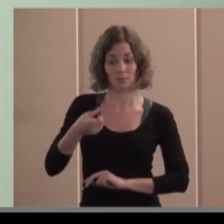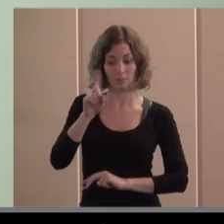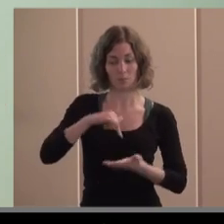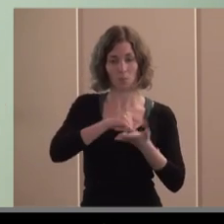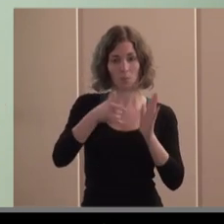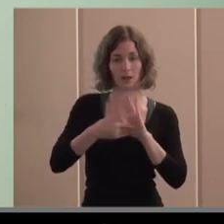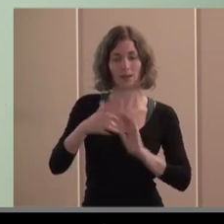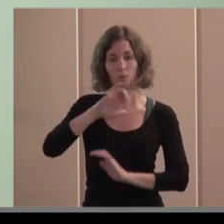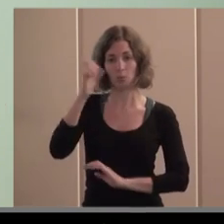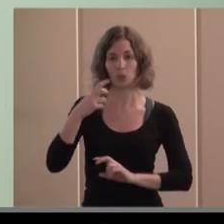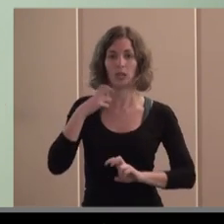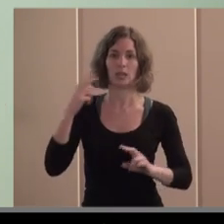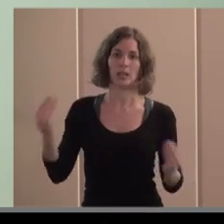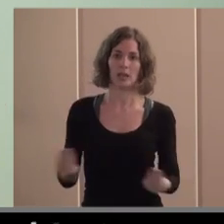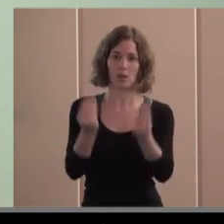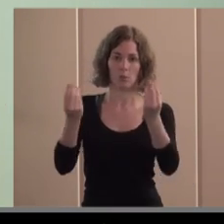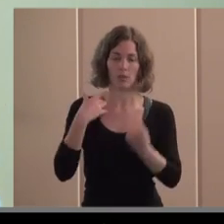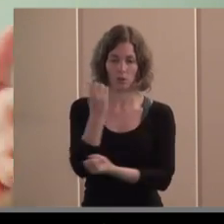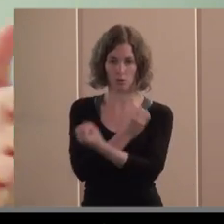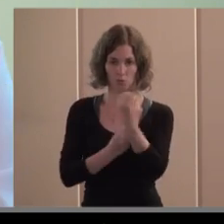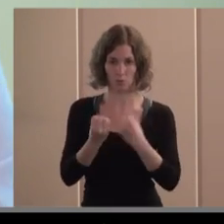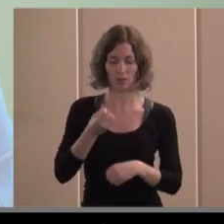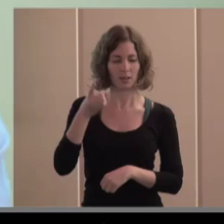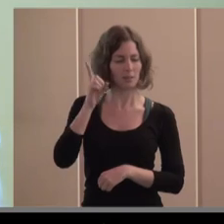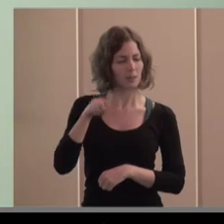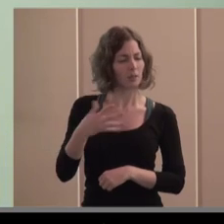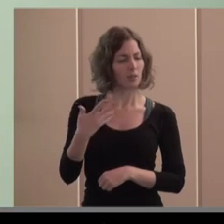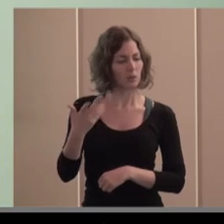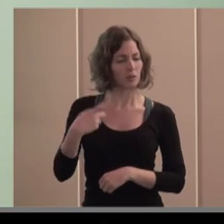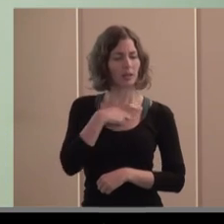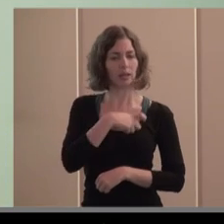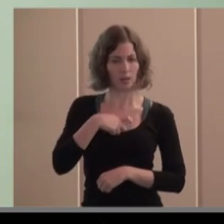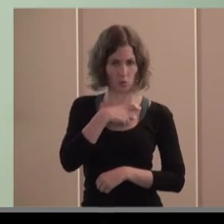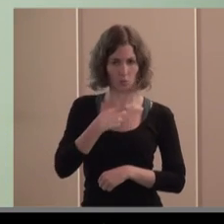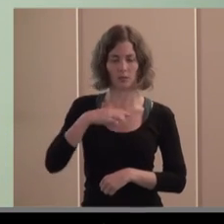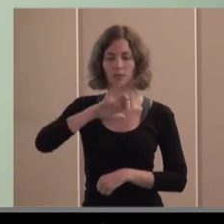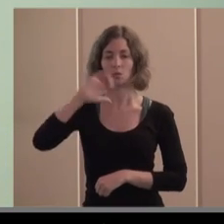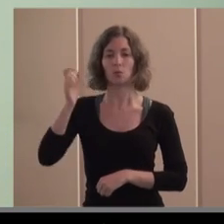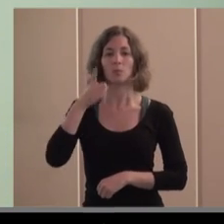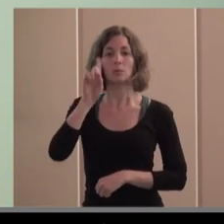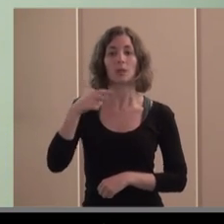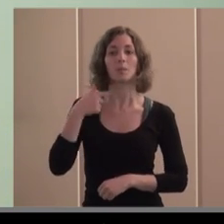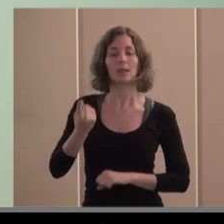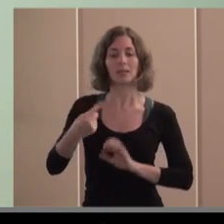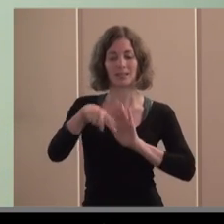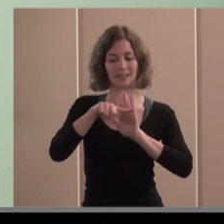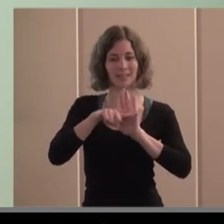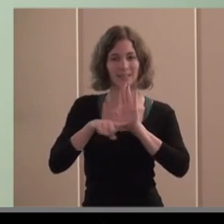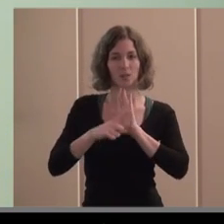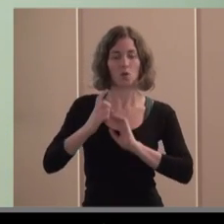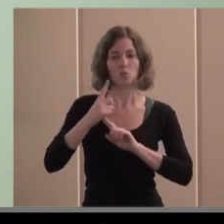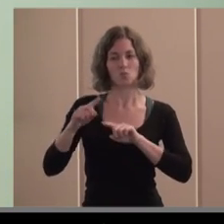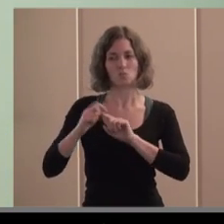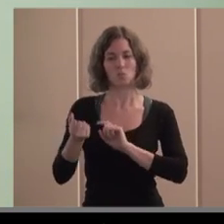en el Comité Económico y Social Europeo también hemos emitido o aprobado varios dictámenes sobre la diversidad de formas de empresa